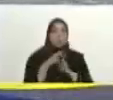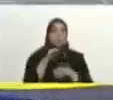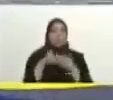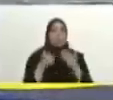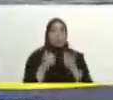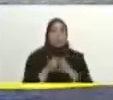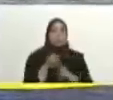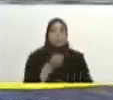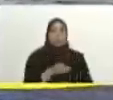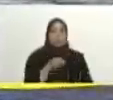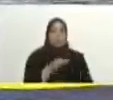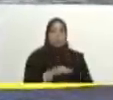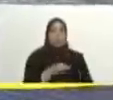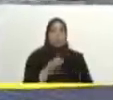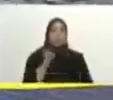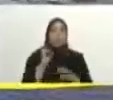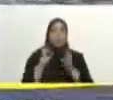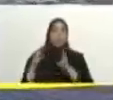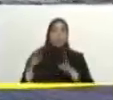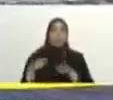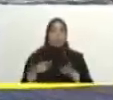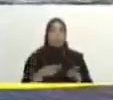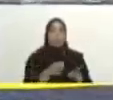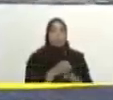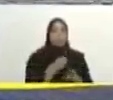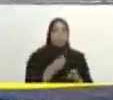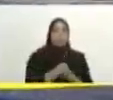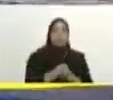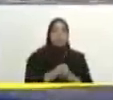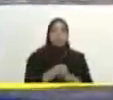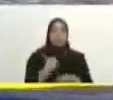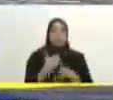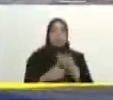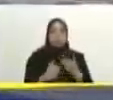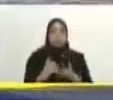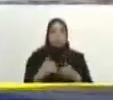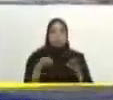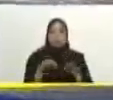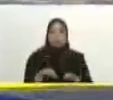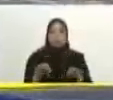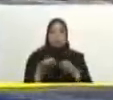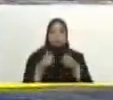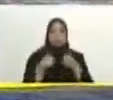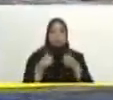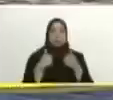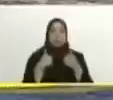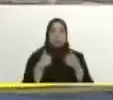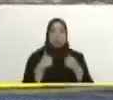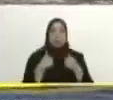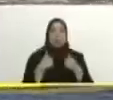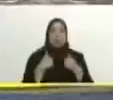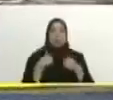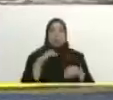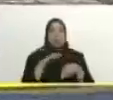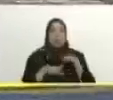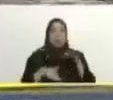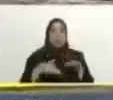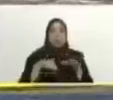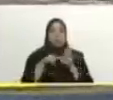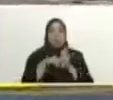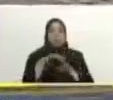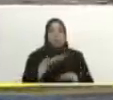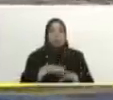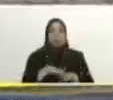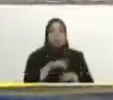ejemplo no solamente de la autopista sino también donde está aquí hay varios sectores que son adyacentes que es el sector de la playa donde está un